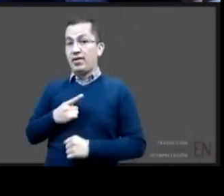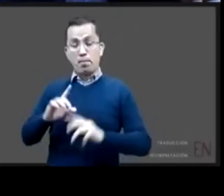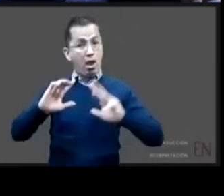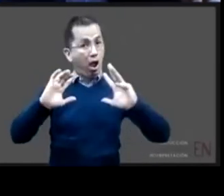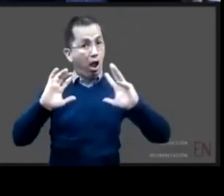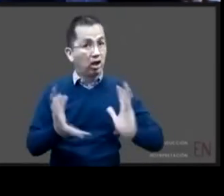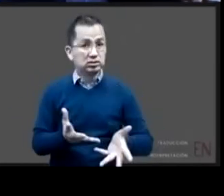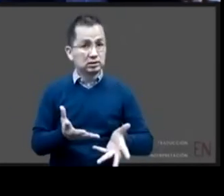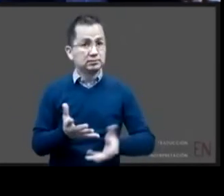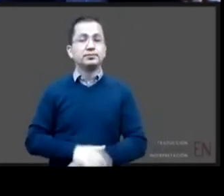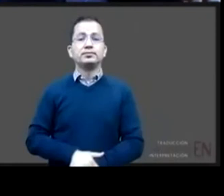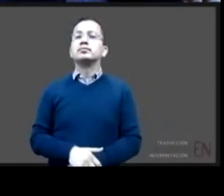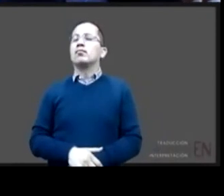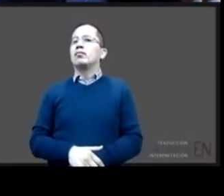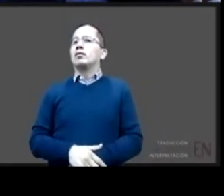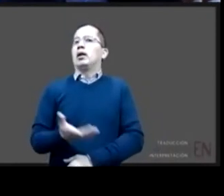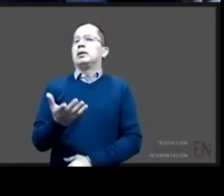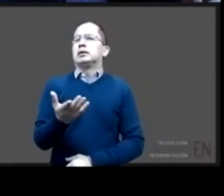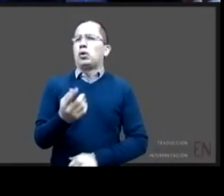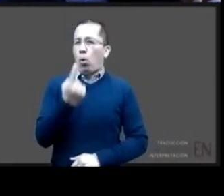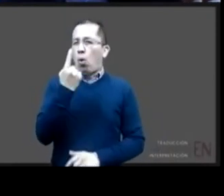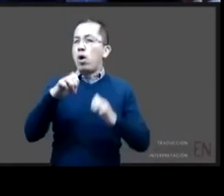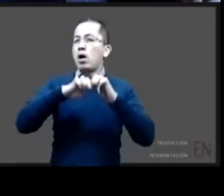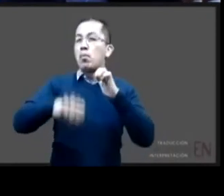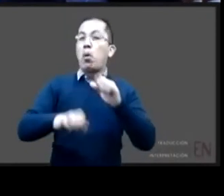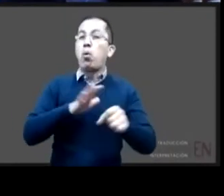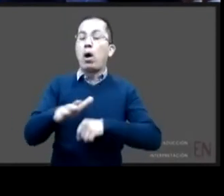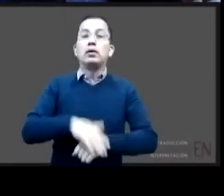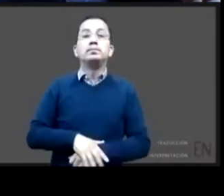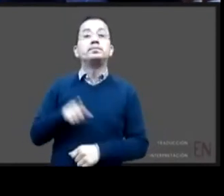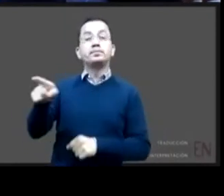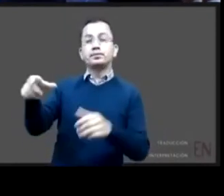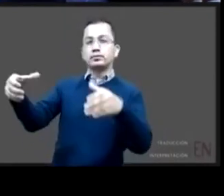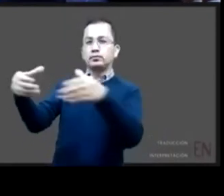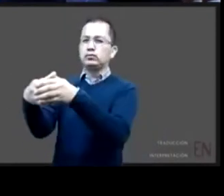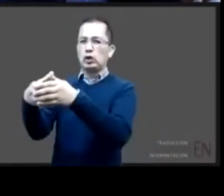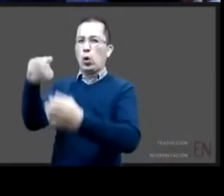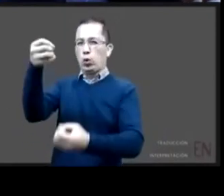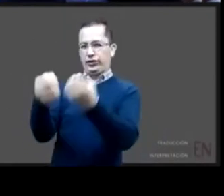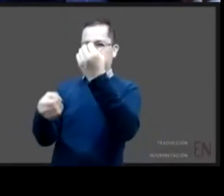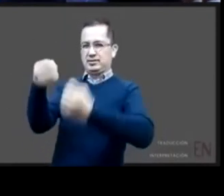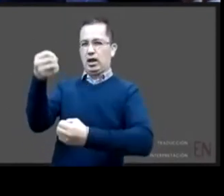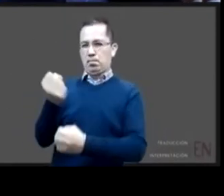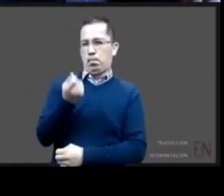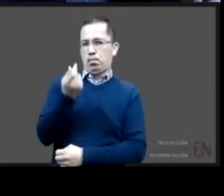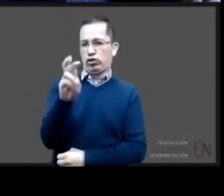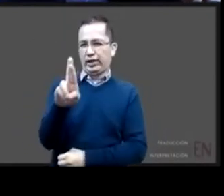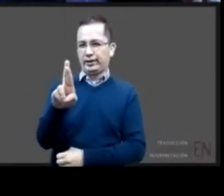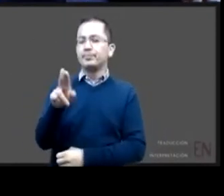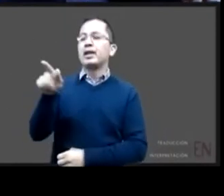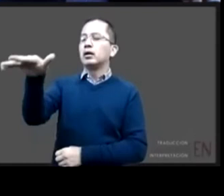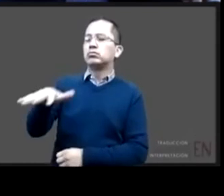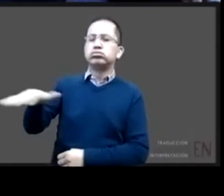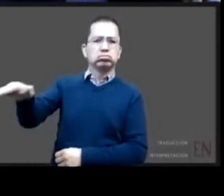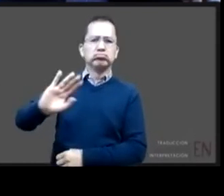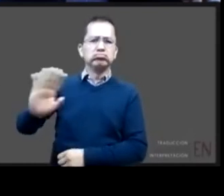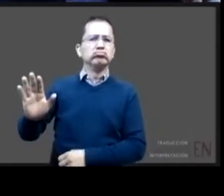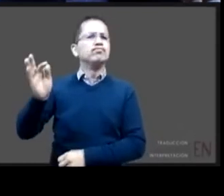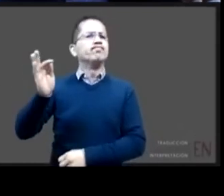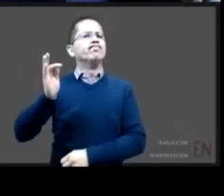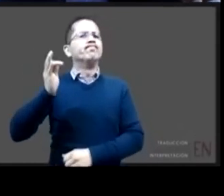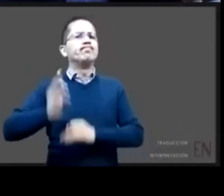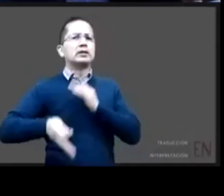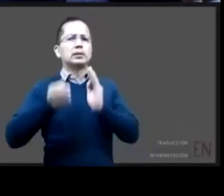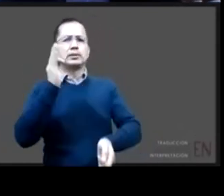la gran apertura del poder judicial por ejemplo en el tema de la ratificación de las medidas